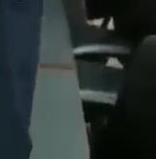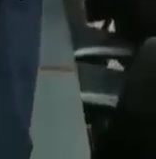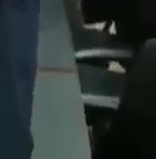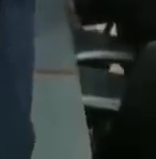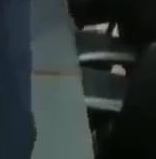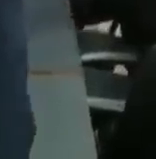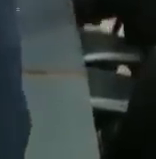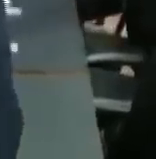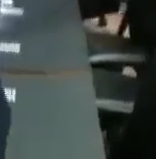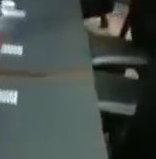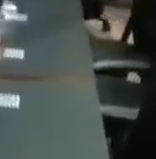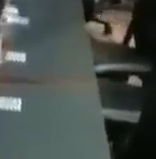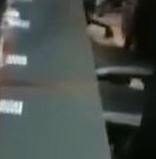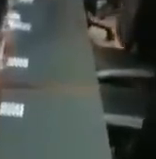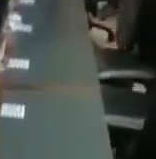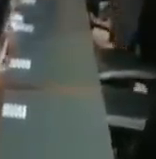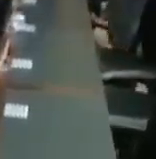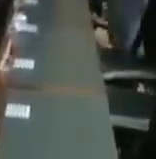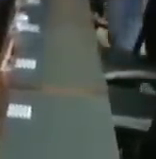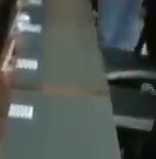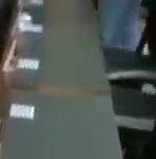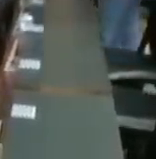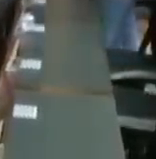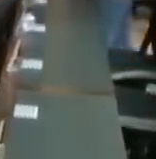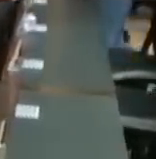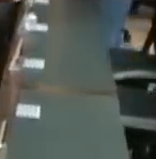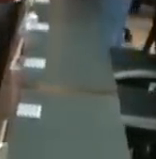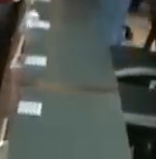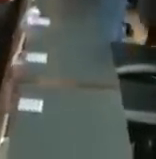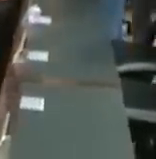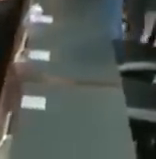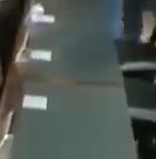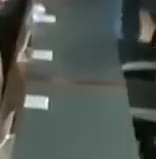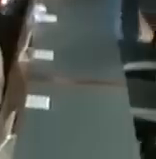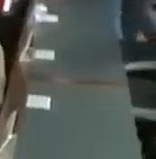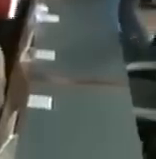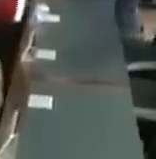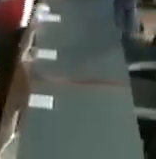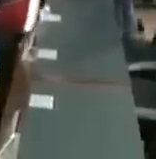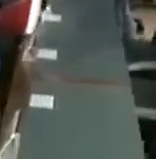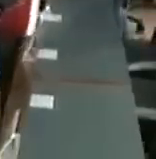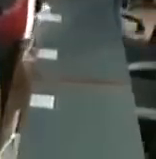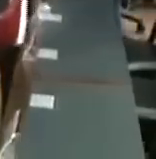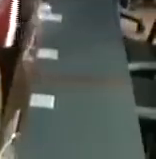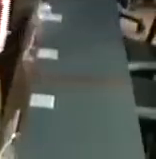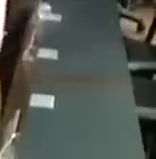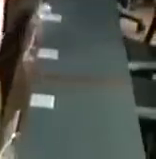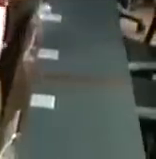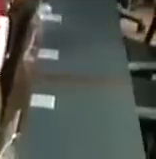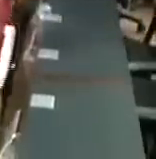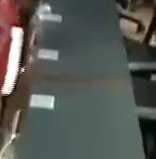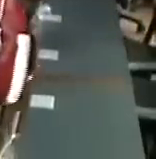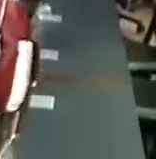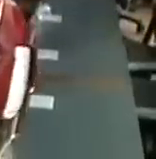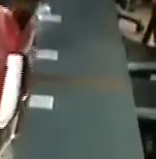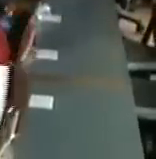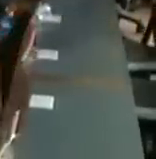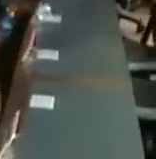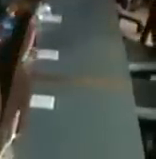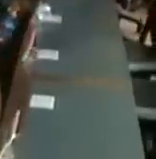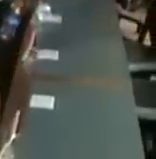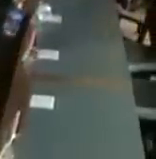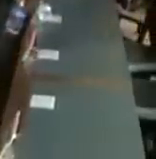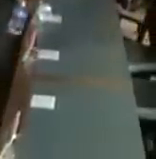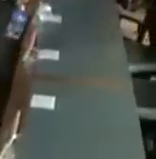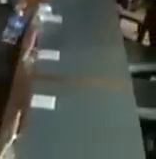por mayoría calificada de igual manera el segundo punto de la agenda del día contó con la intervención de los diputados Frank